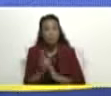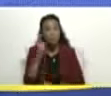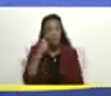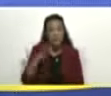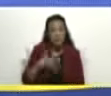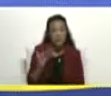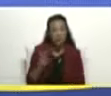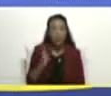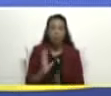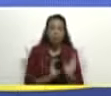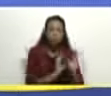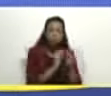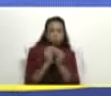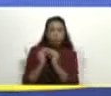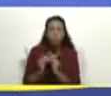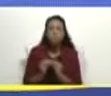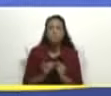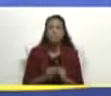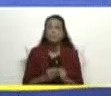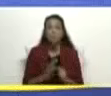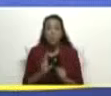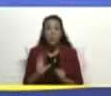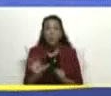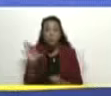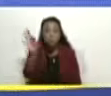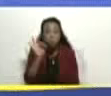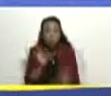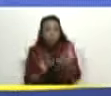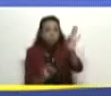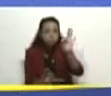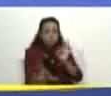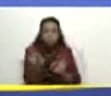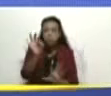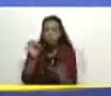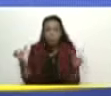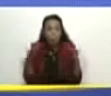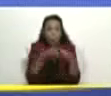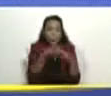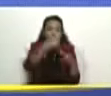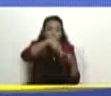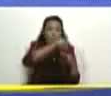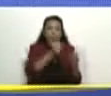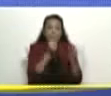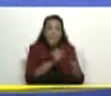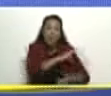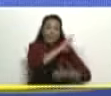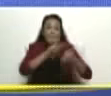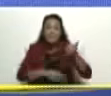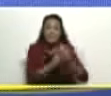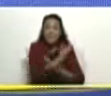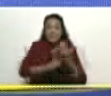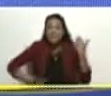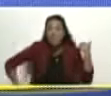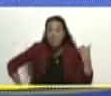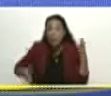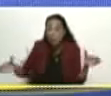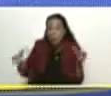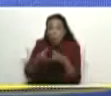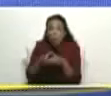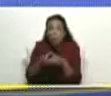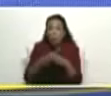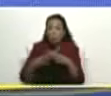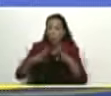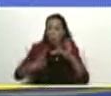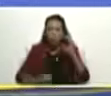por eso es que estoy conformando un comando especial presidencial con toda la